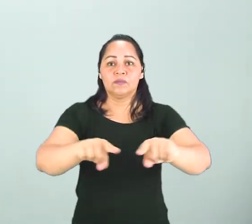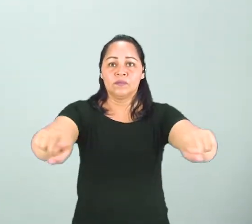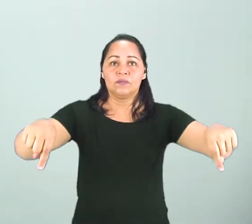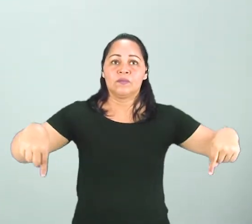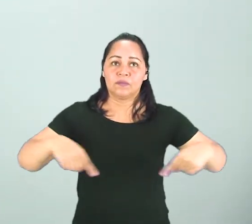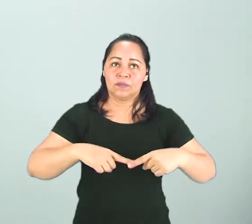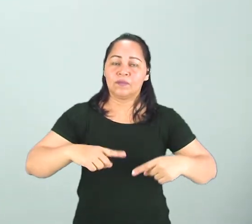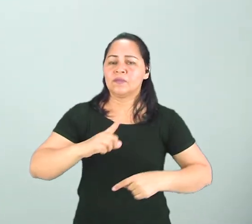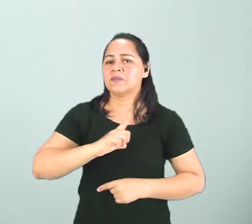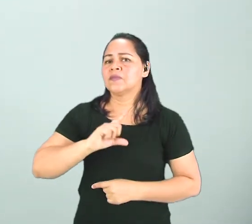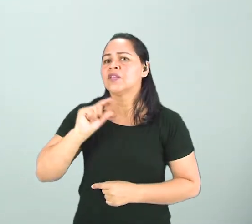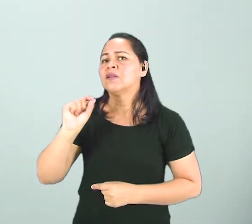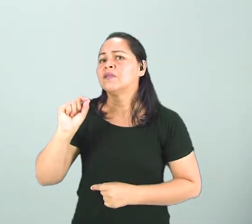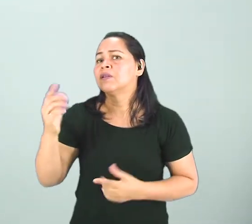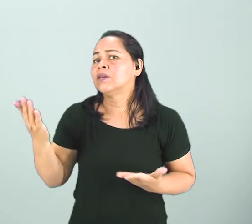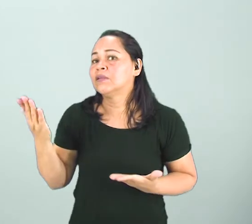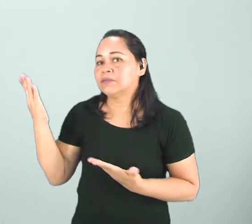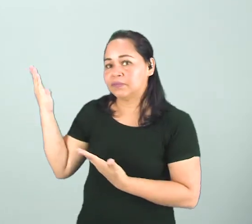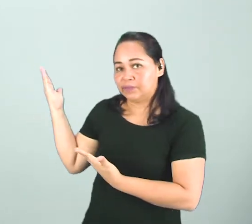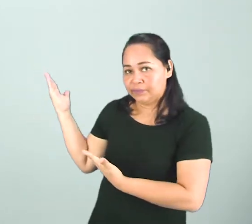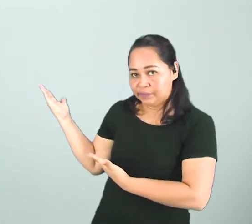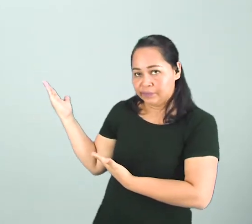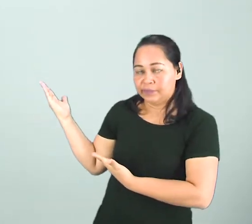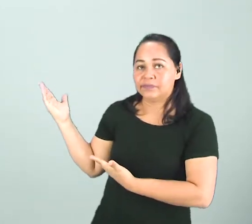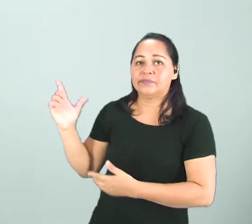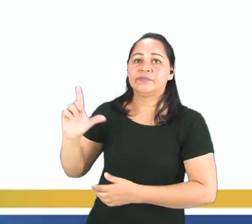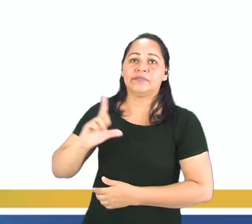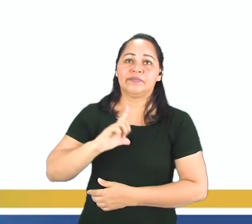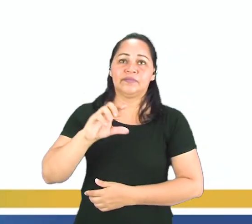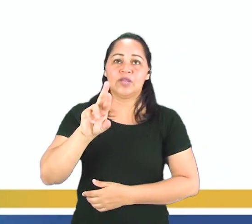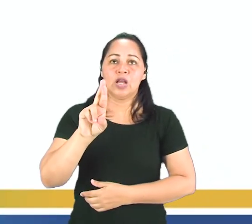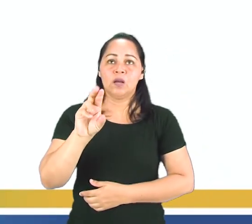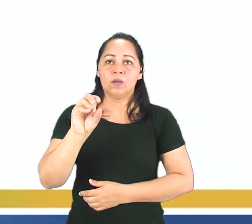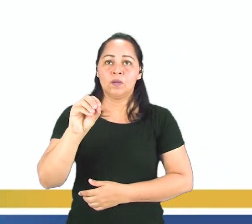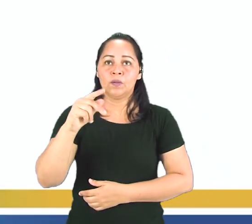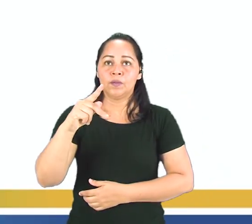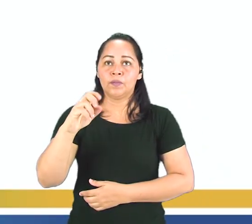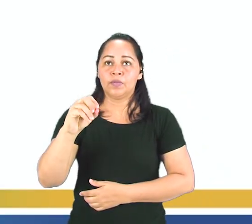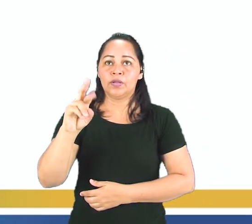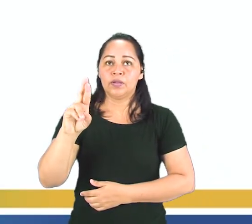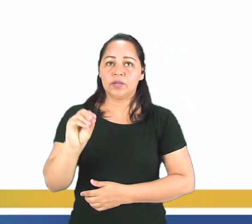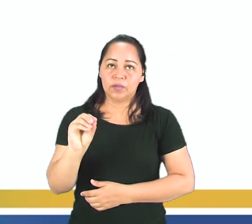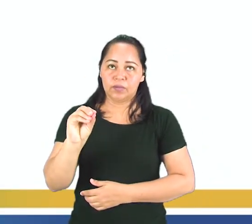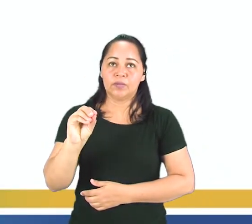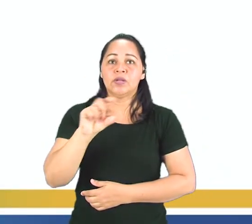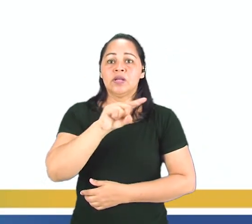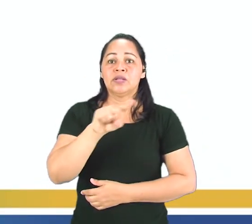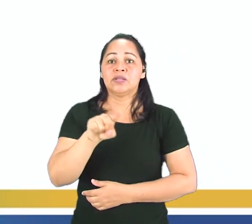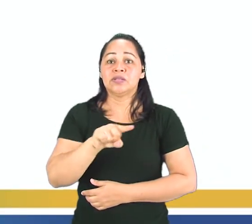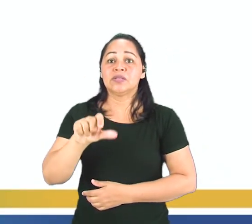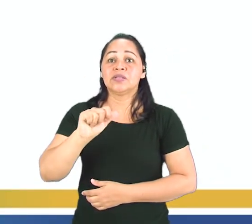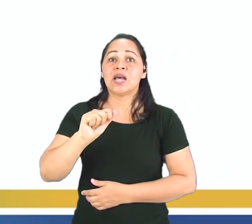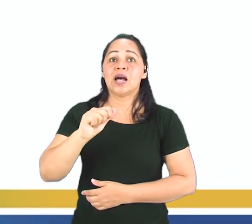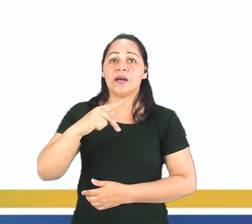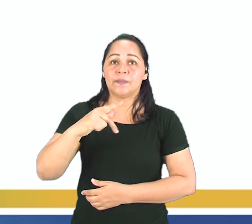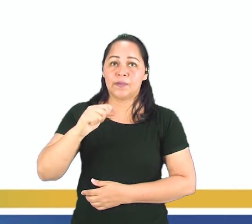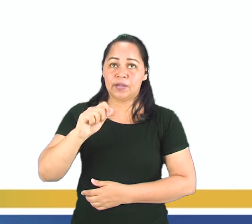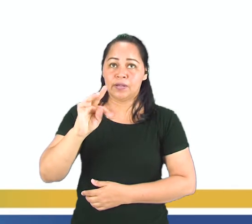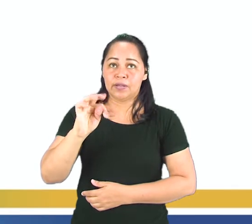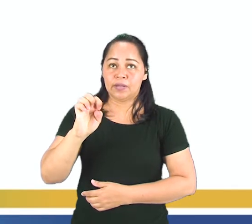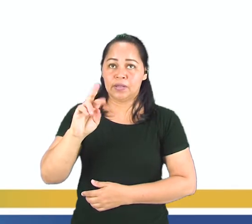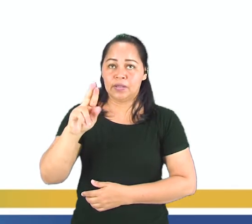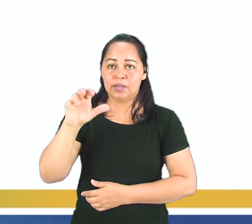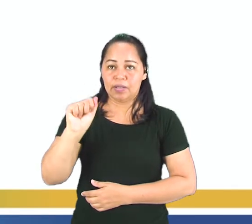en la habitación que tenemos ahí, tenemos al lado de mi ropero hay una zapatera blanca con muchos